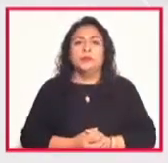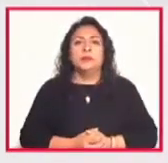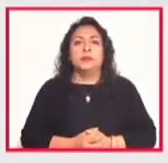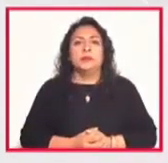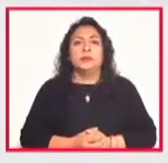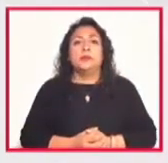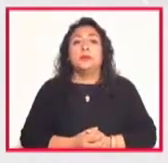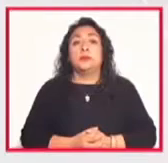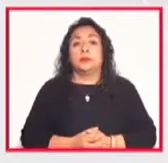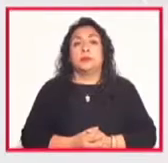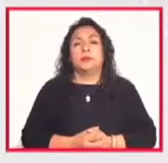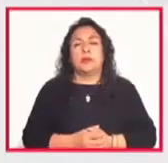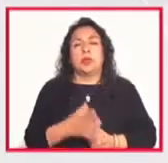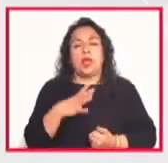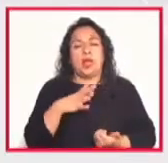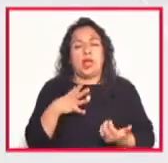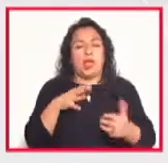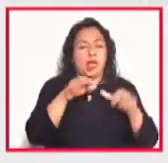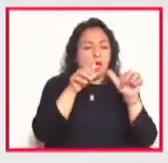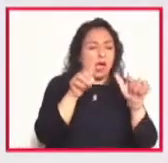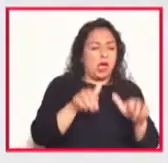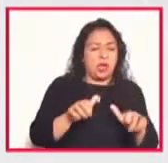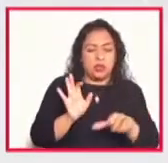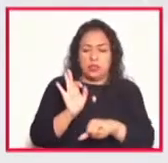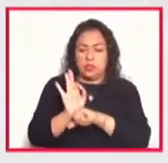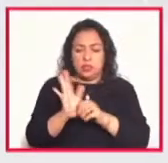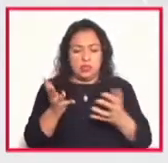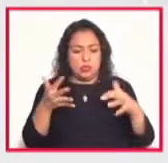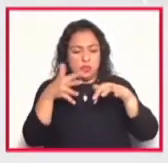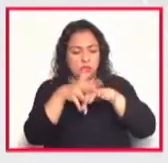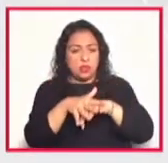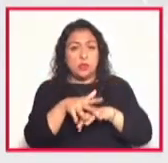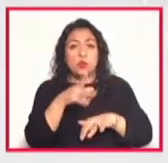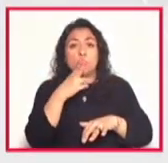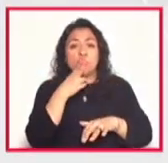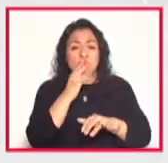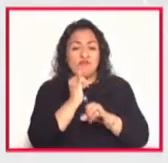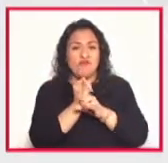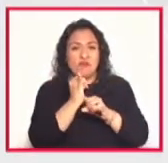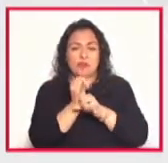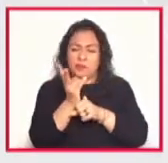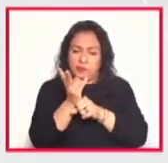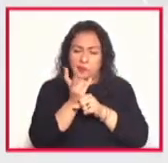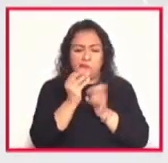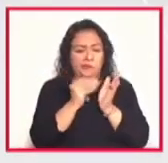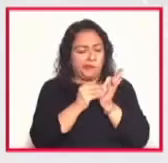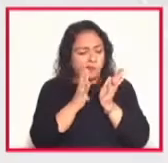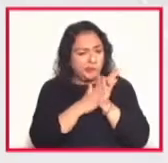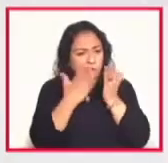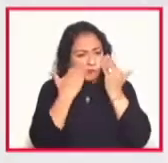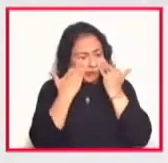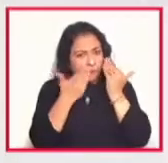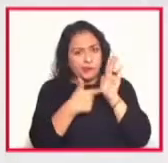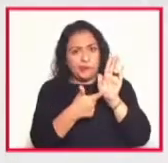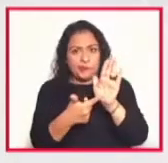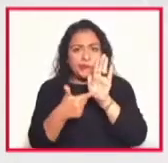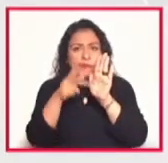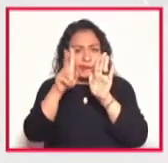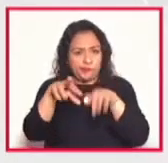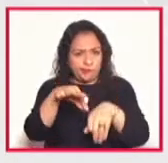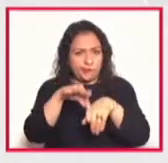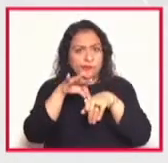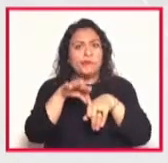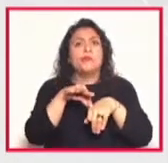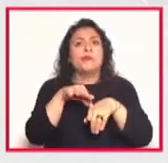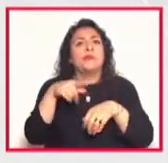Una intersección entre el arte y el activismo. Una plataforma digital que invita a registrar y visibilizar las realidades que viven